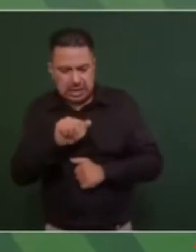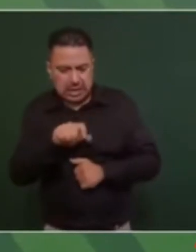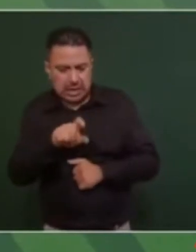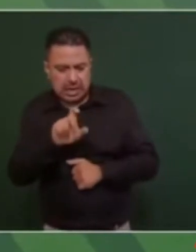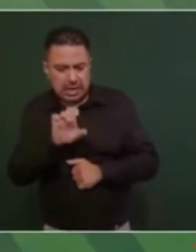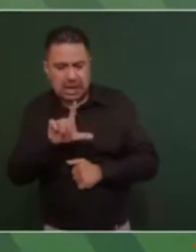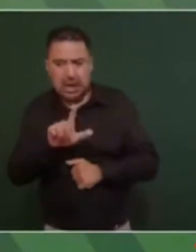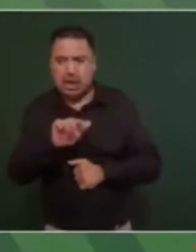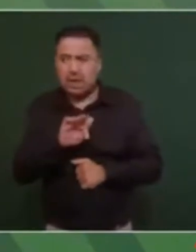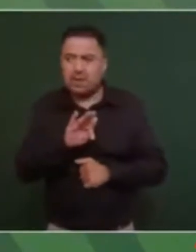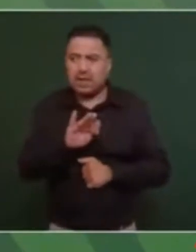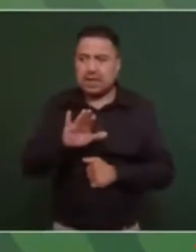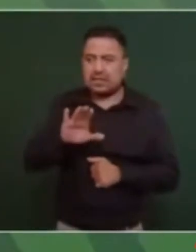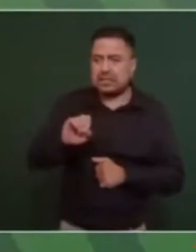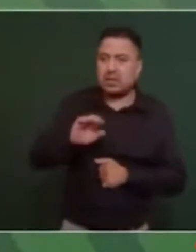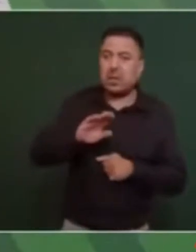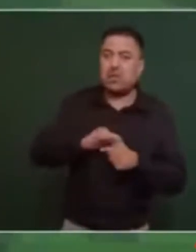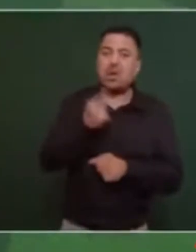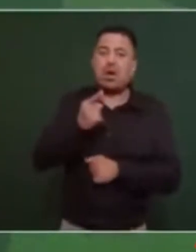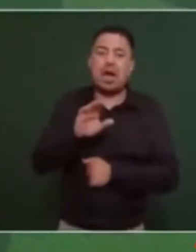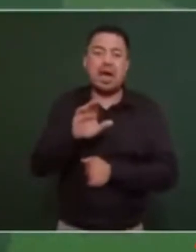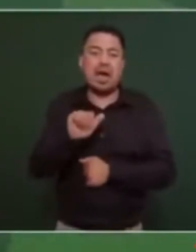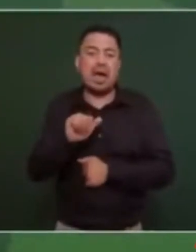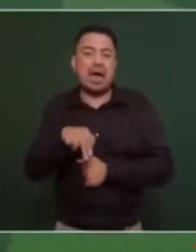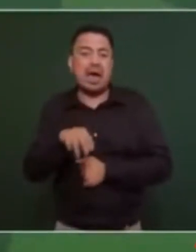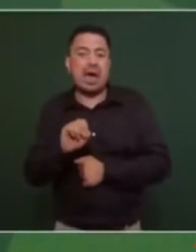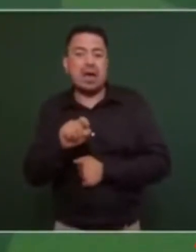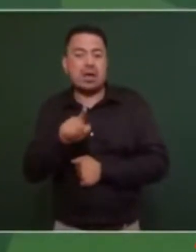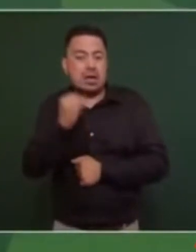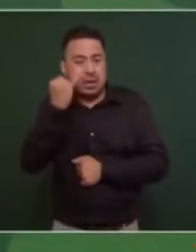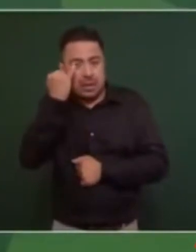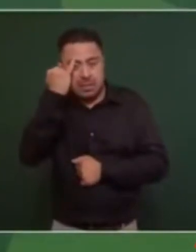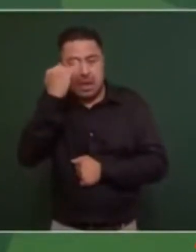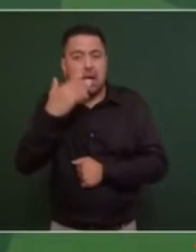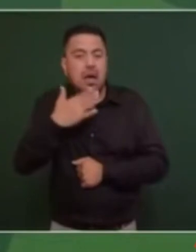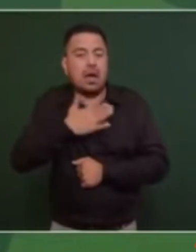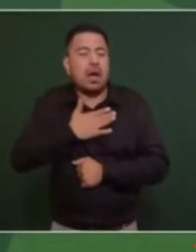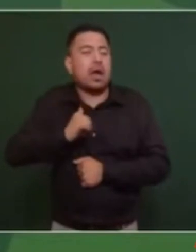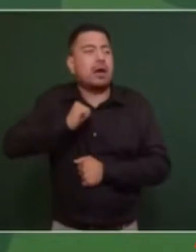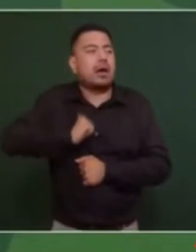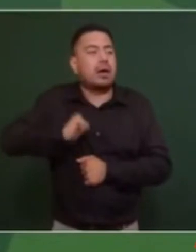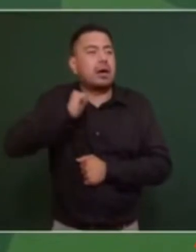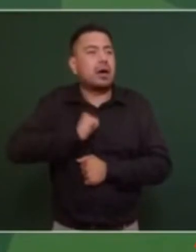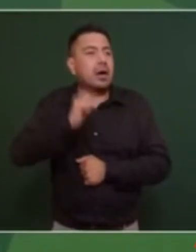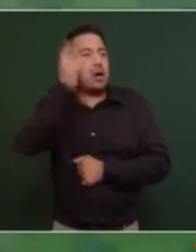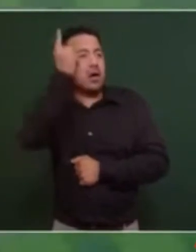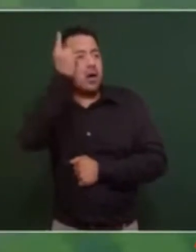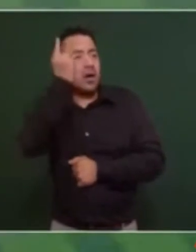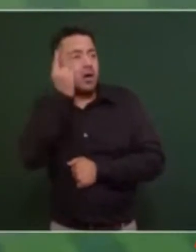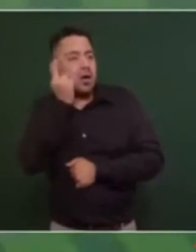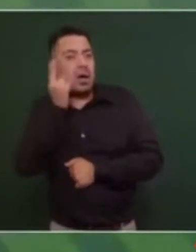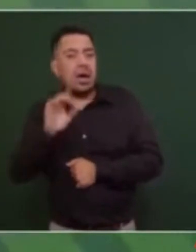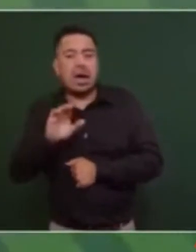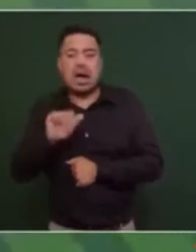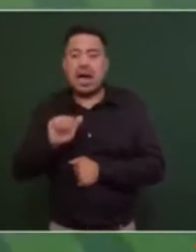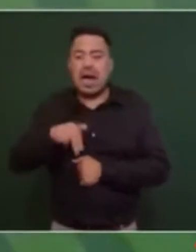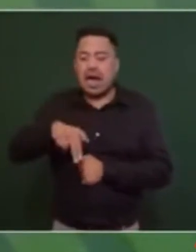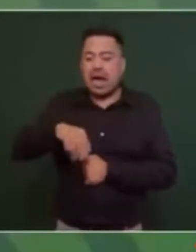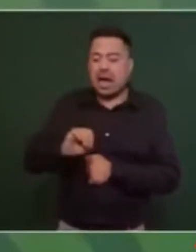porque el cano imagínate ahí me hospedaba yo este